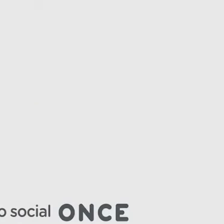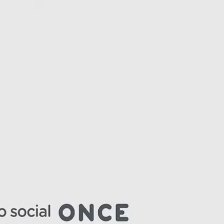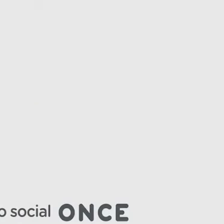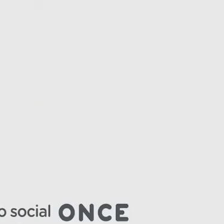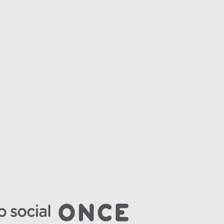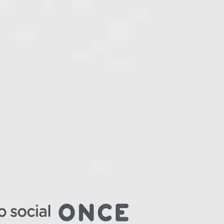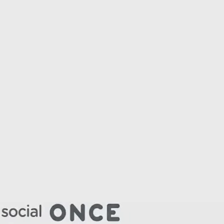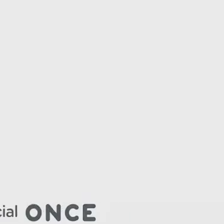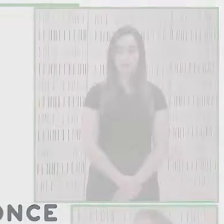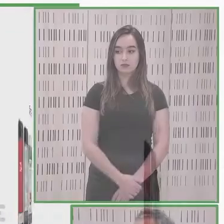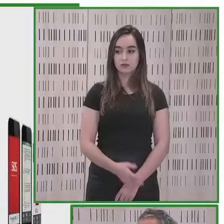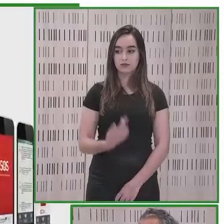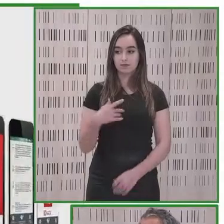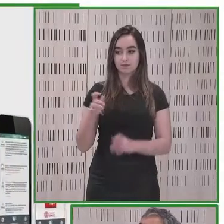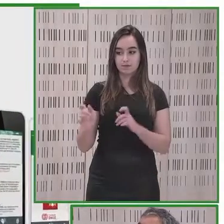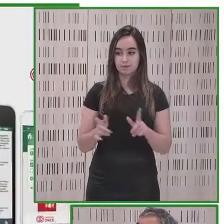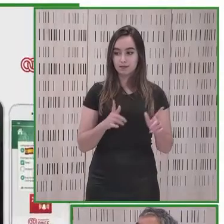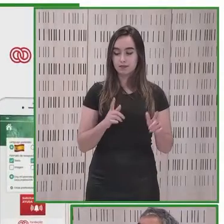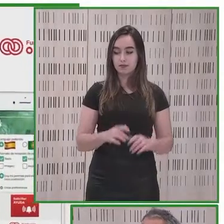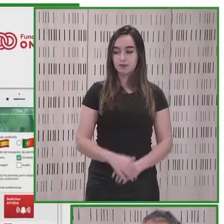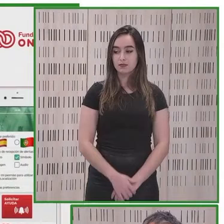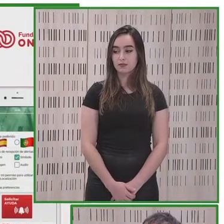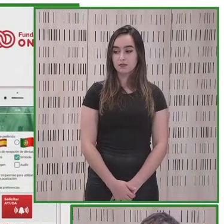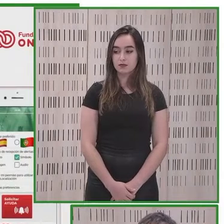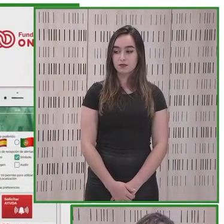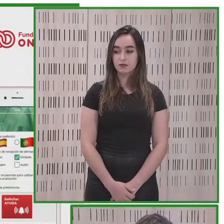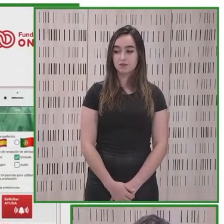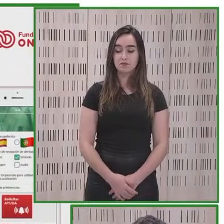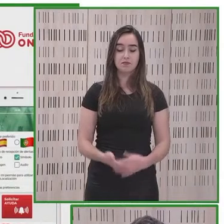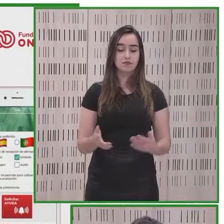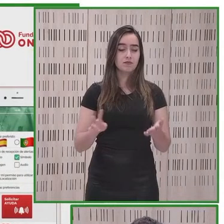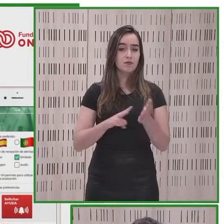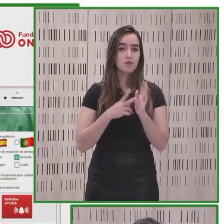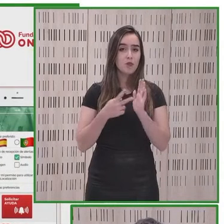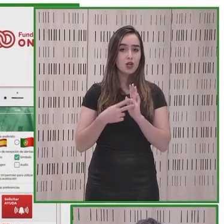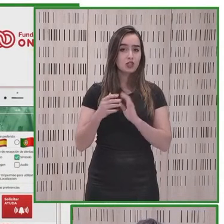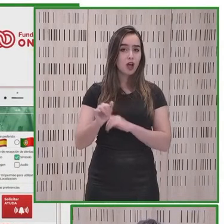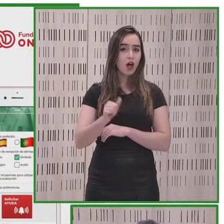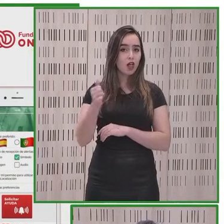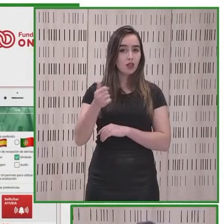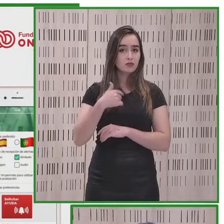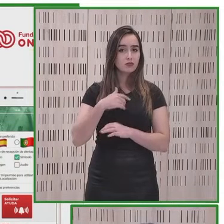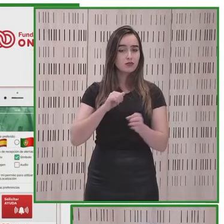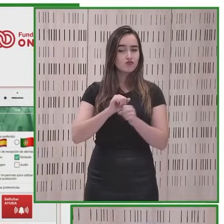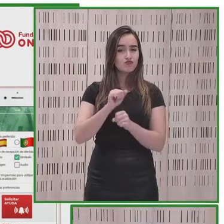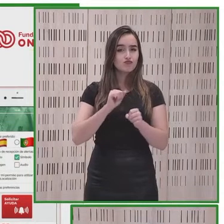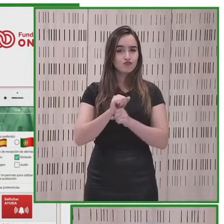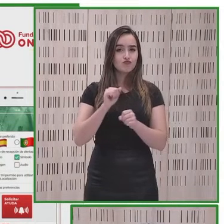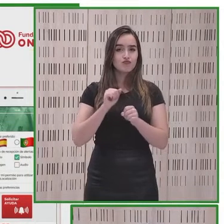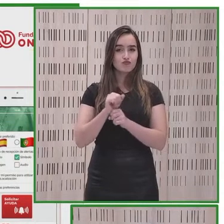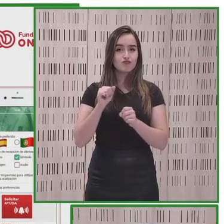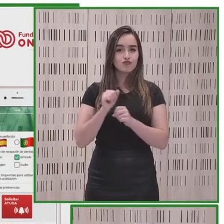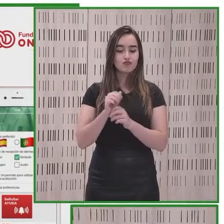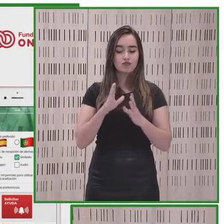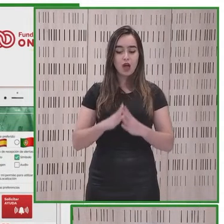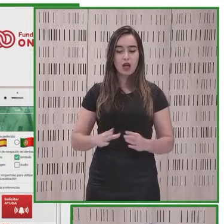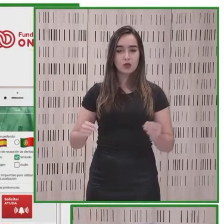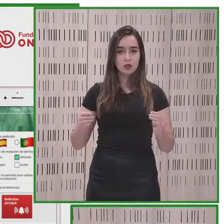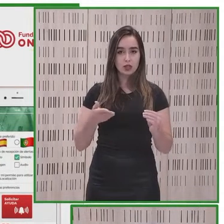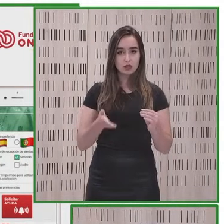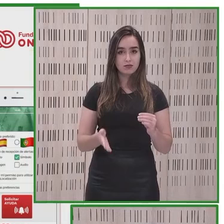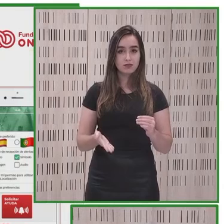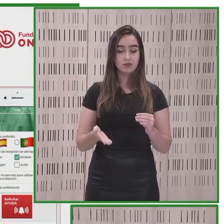bueno vamos a pasar a la siguiente bueno otro proyecto en el que estamos trabajando con la Junta de Andalucía